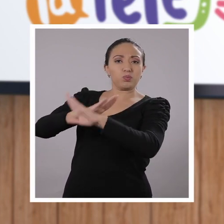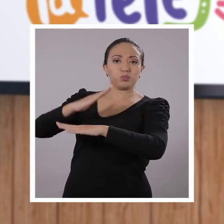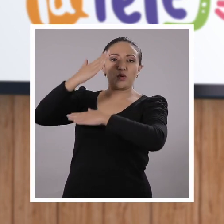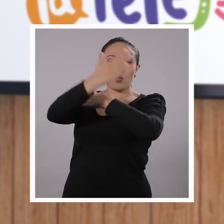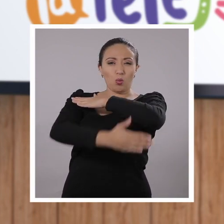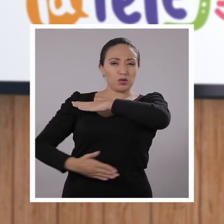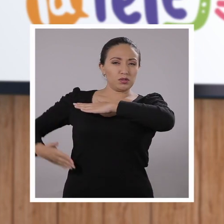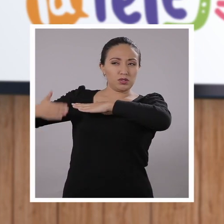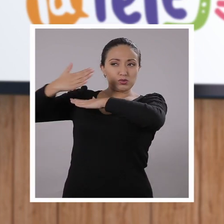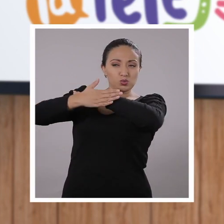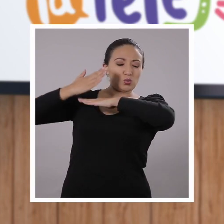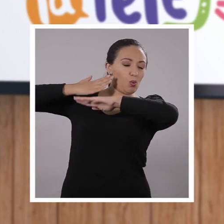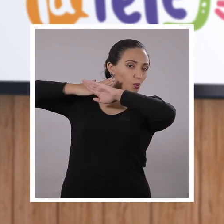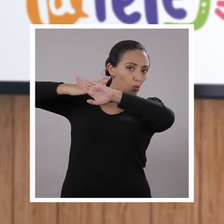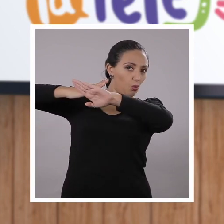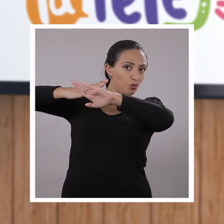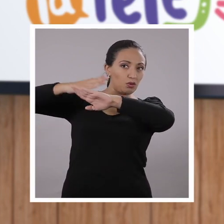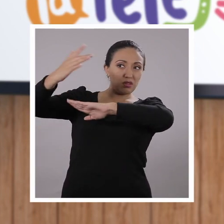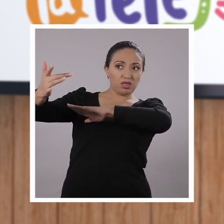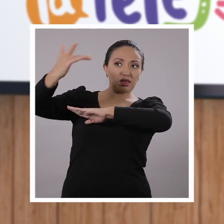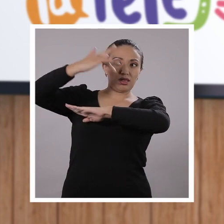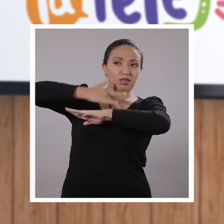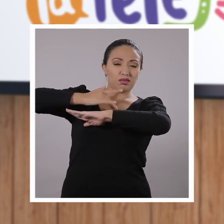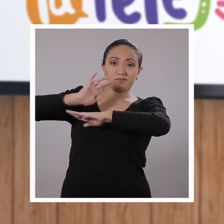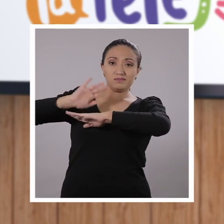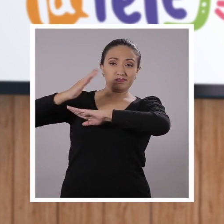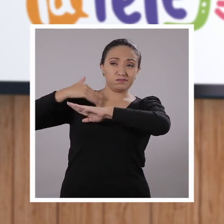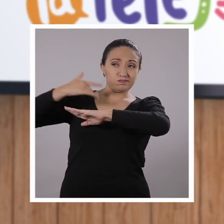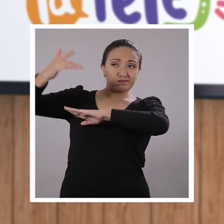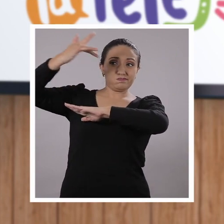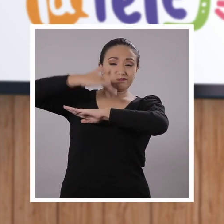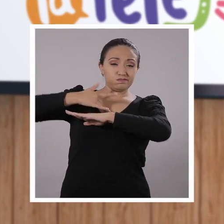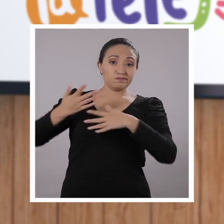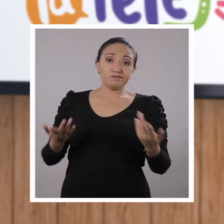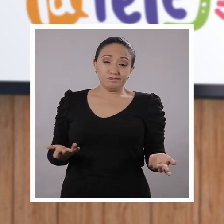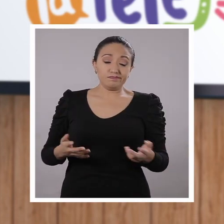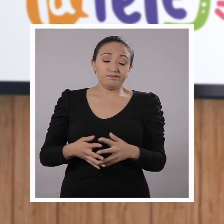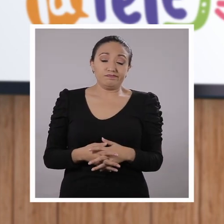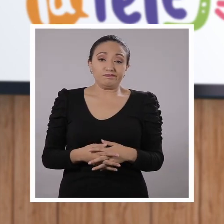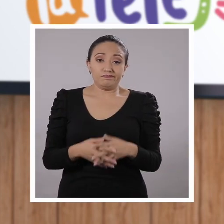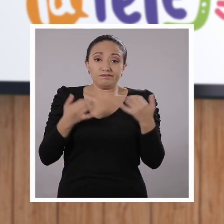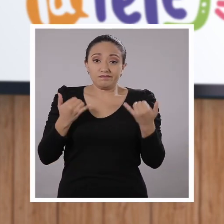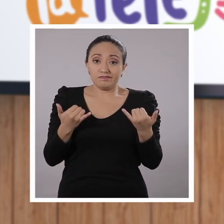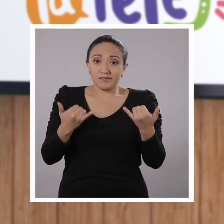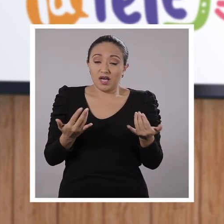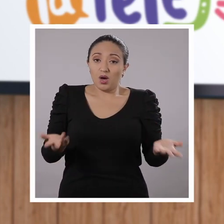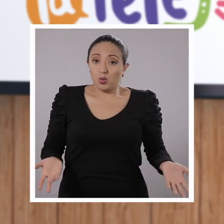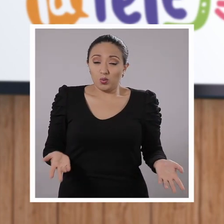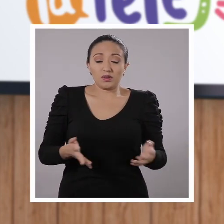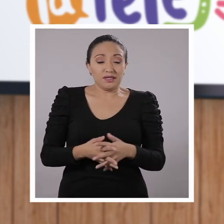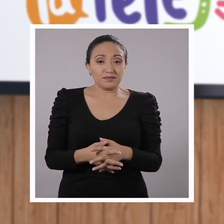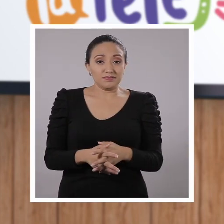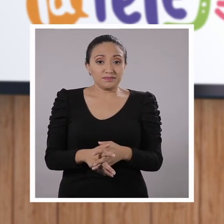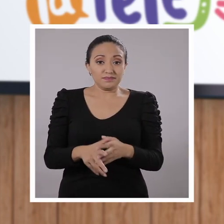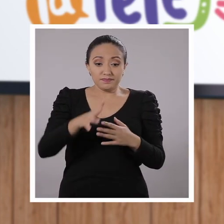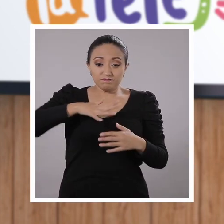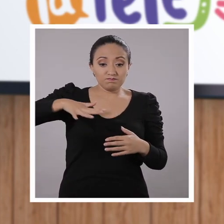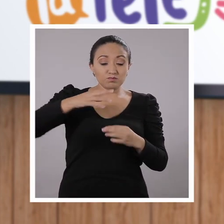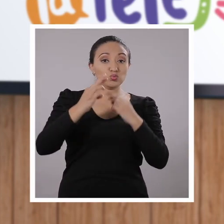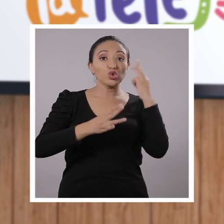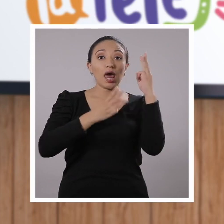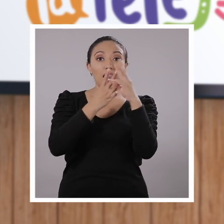escudos de guerra que tenemos para poder afrontar a este enemigo que tenemos hoy por hoy aquí a